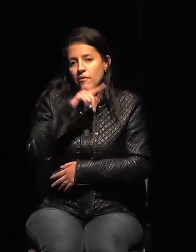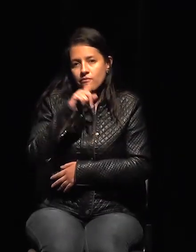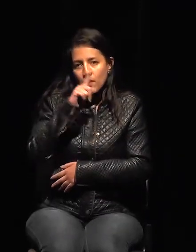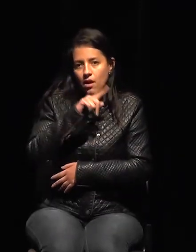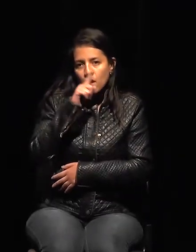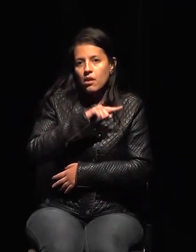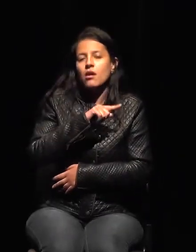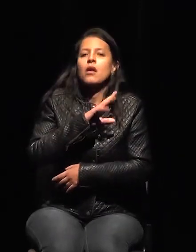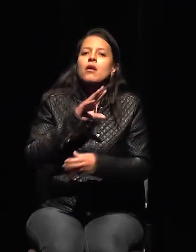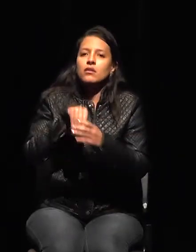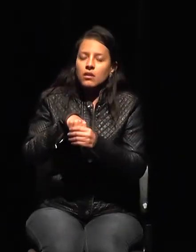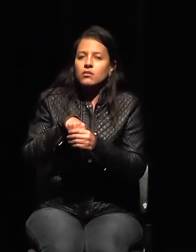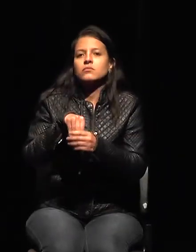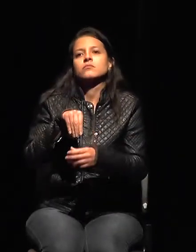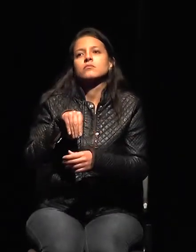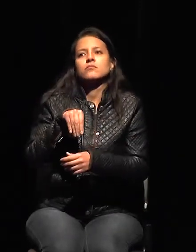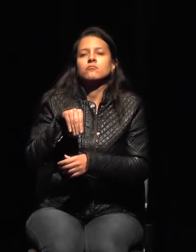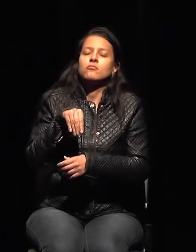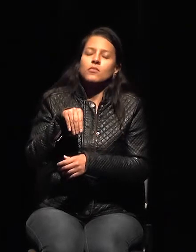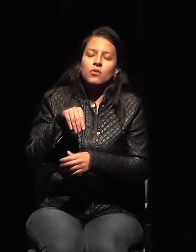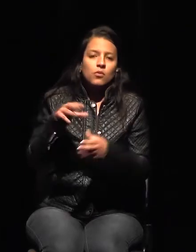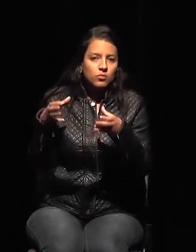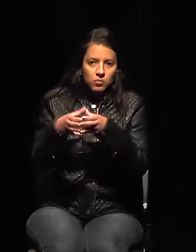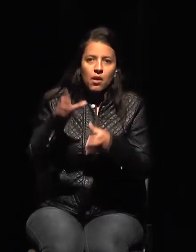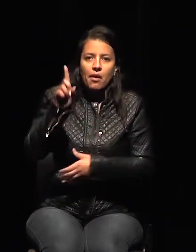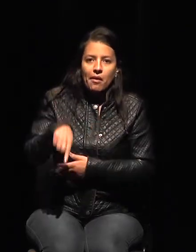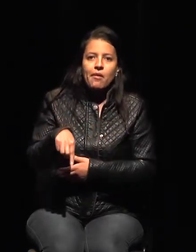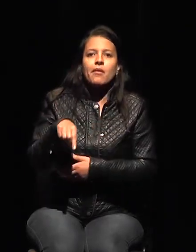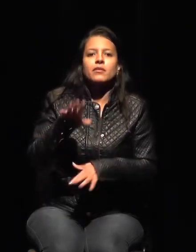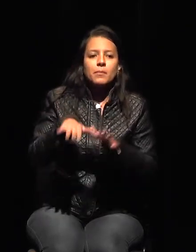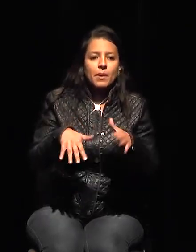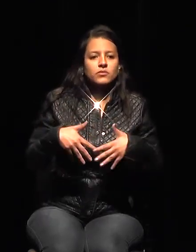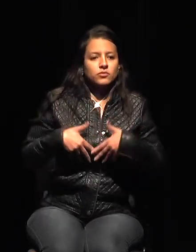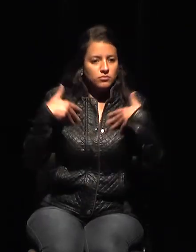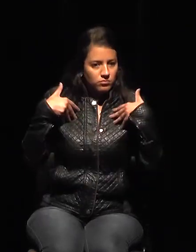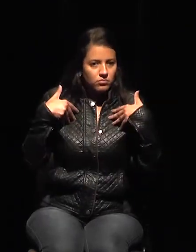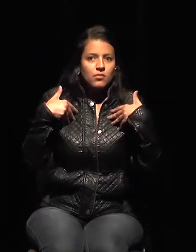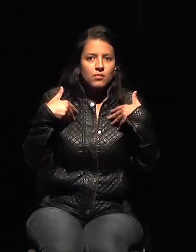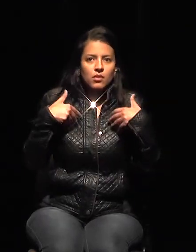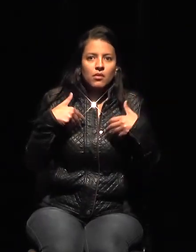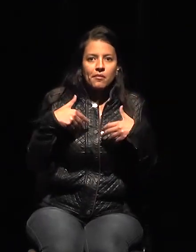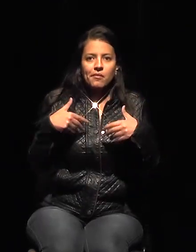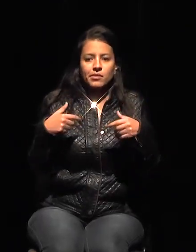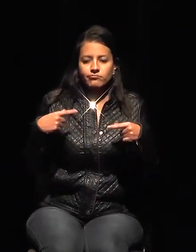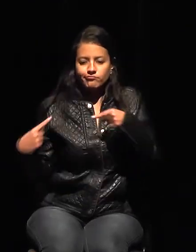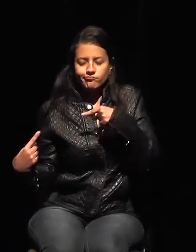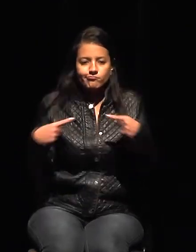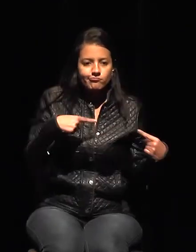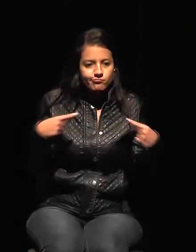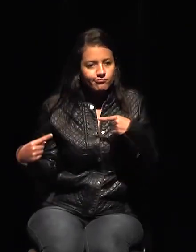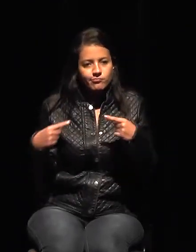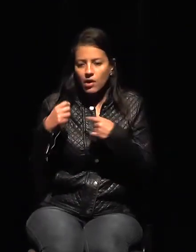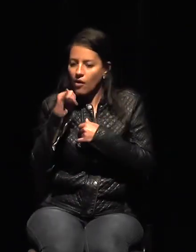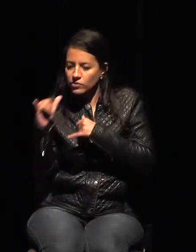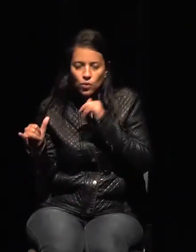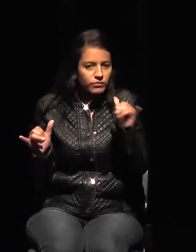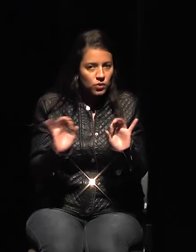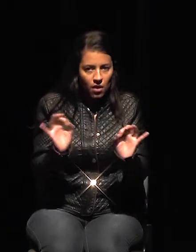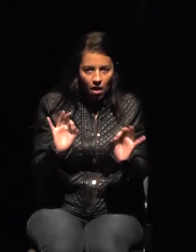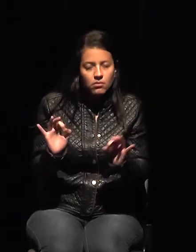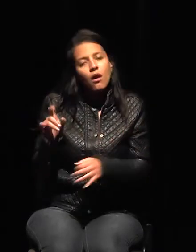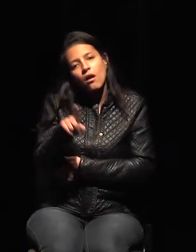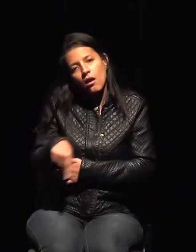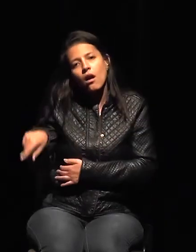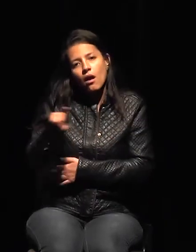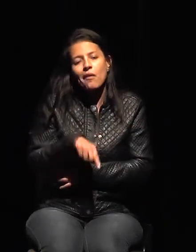Los egos que prevalecen no se le habrán informado y habrán hecho el trabajo que podríamos haberlo